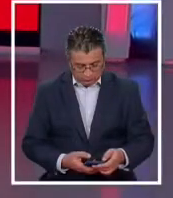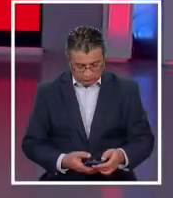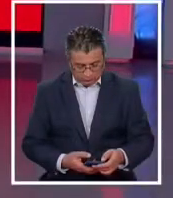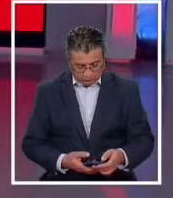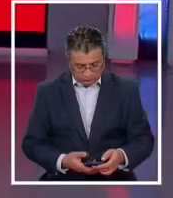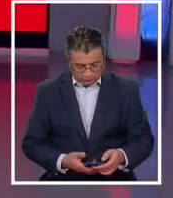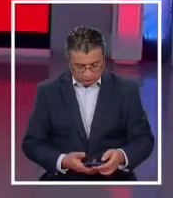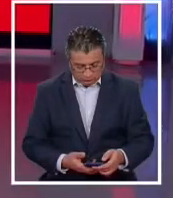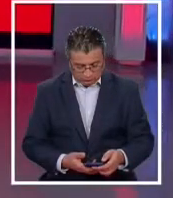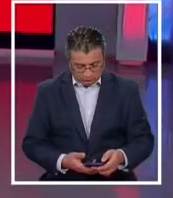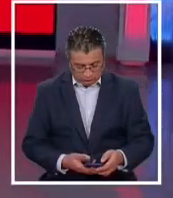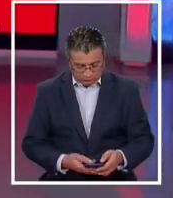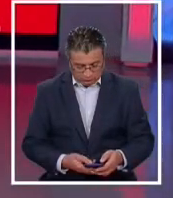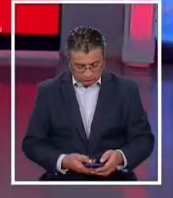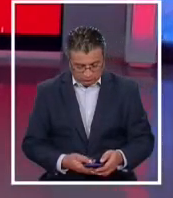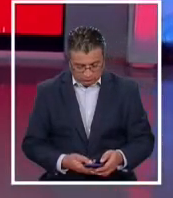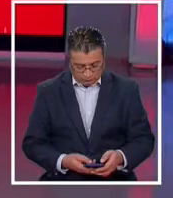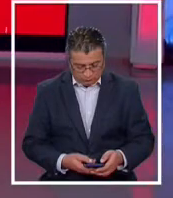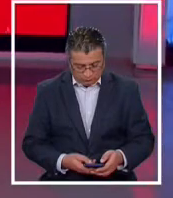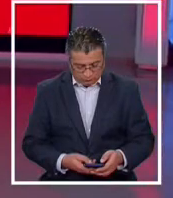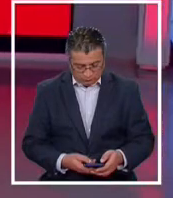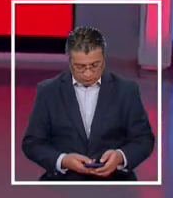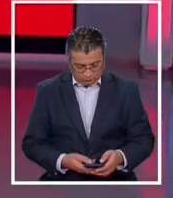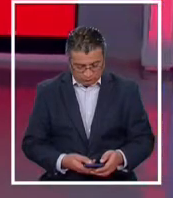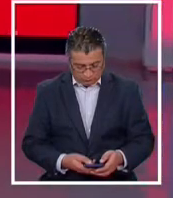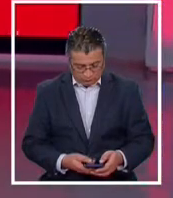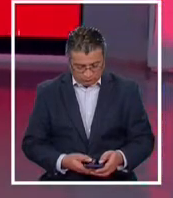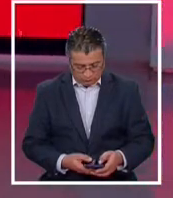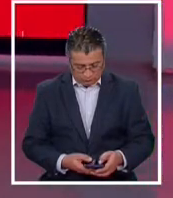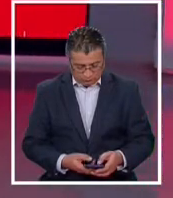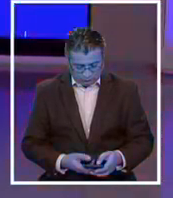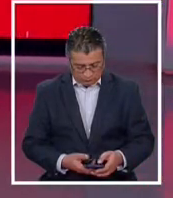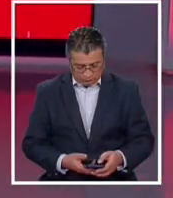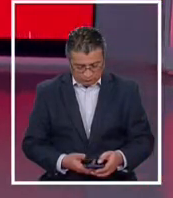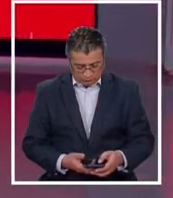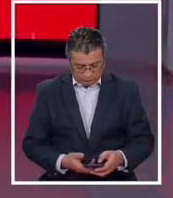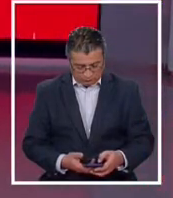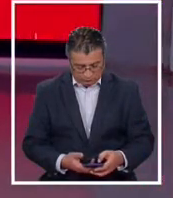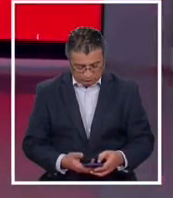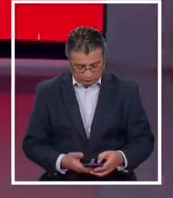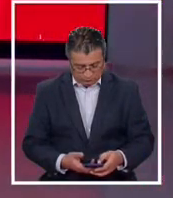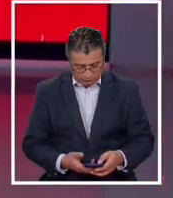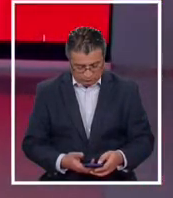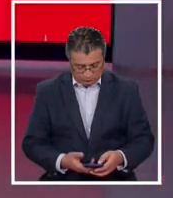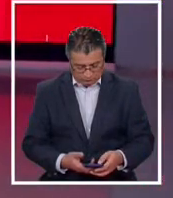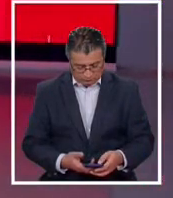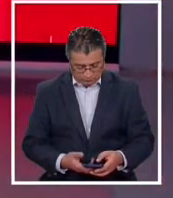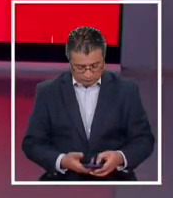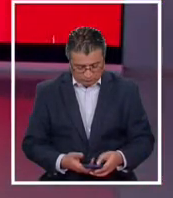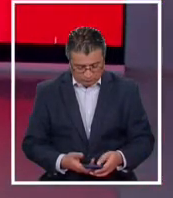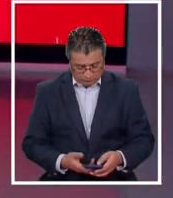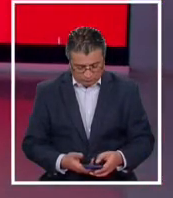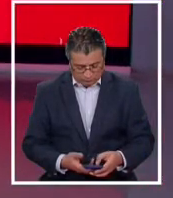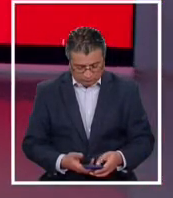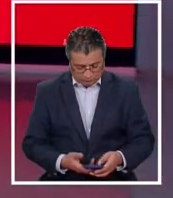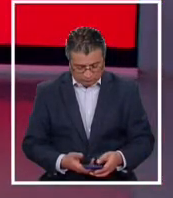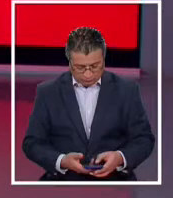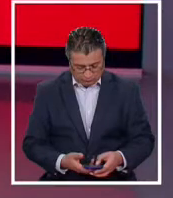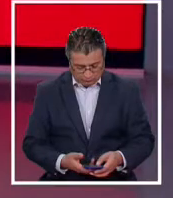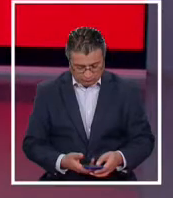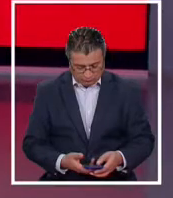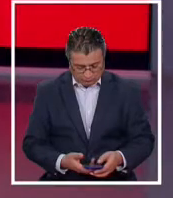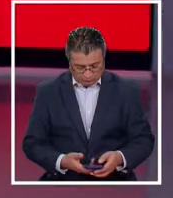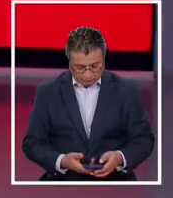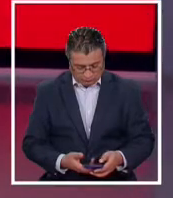Muy buenas noches, bienvenidos a las noticias. Comenzamos con el nuevo ajuste ministerial que se desarrolló este miércoles. María José